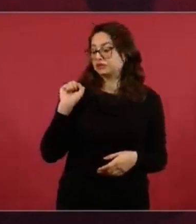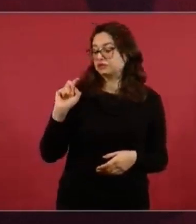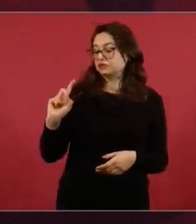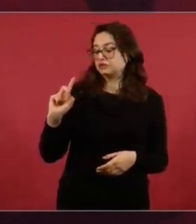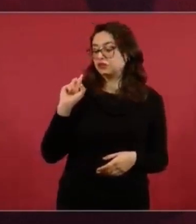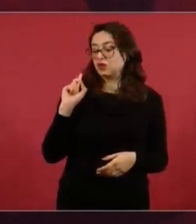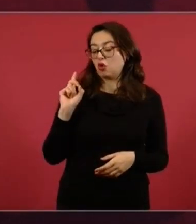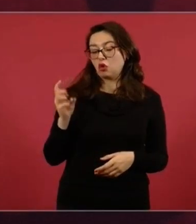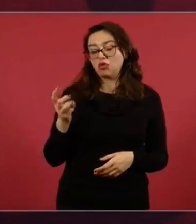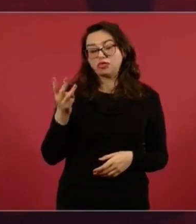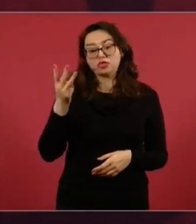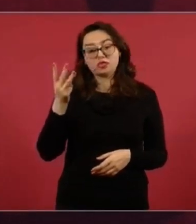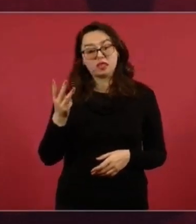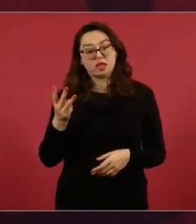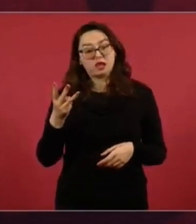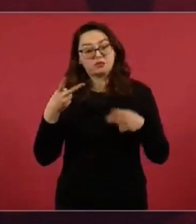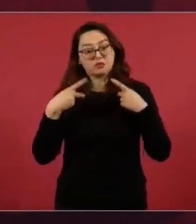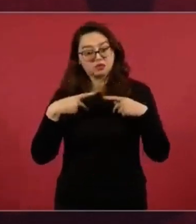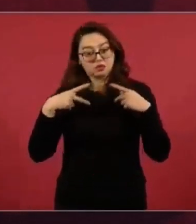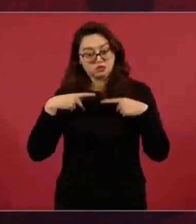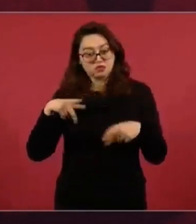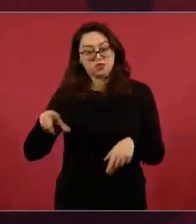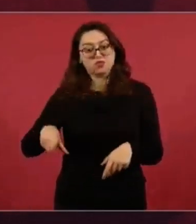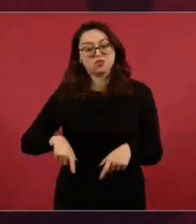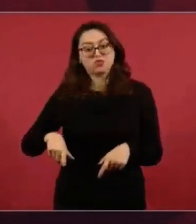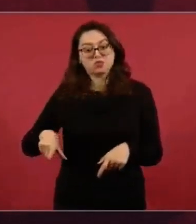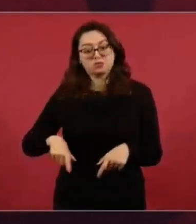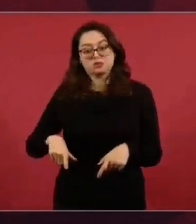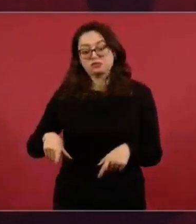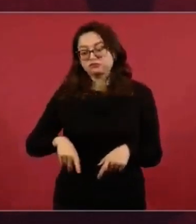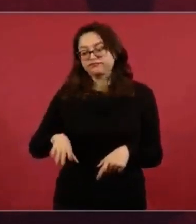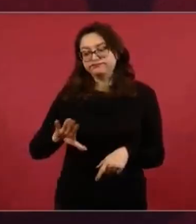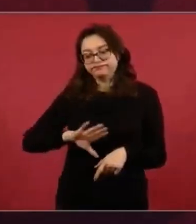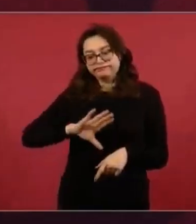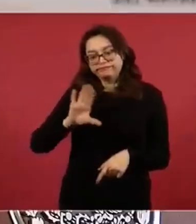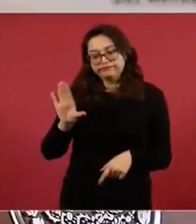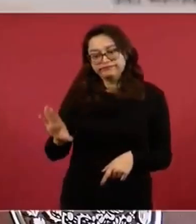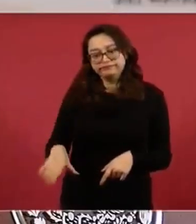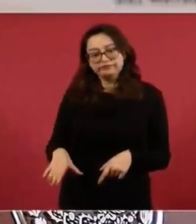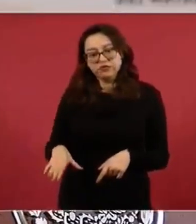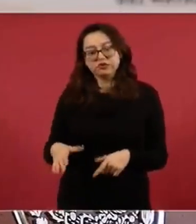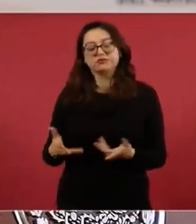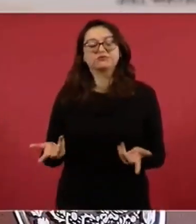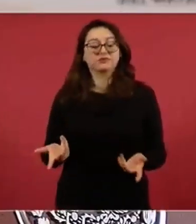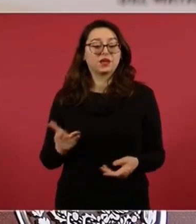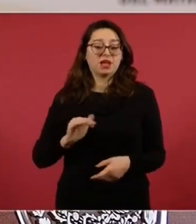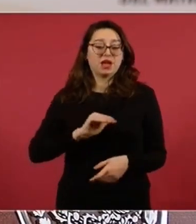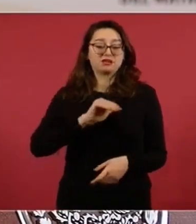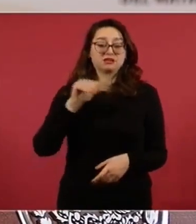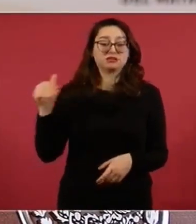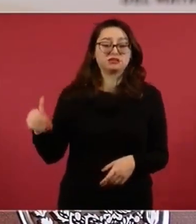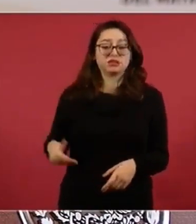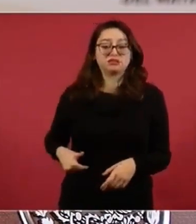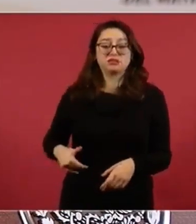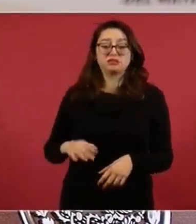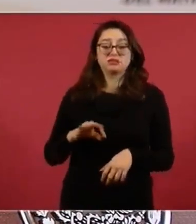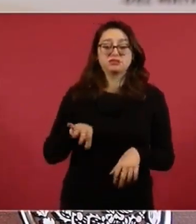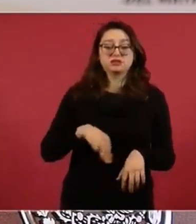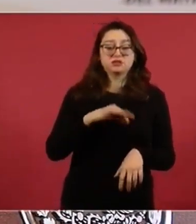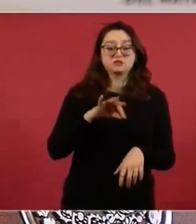en un gran accidente de Chilpancingo a Acapulco.